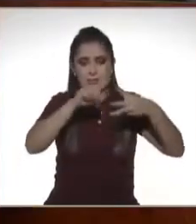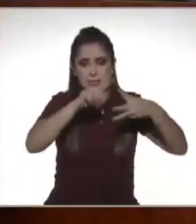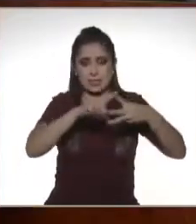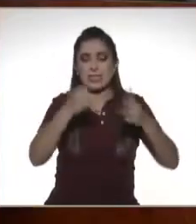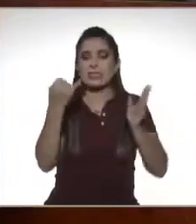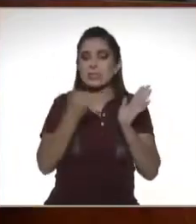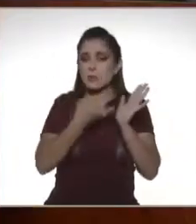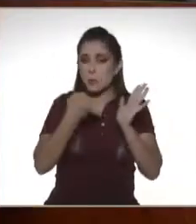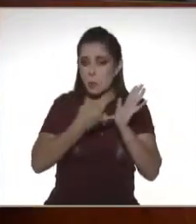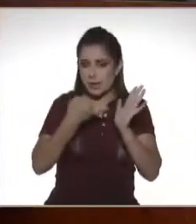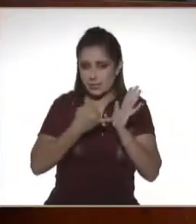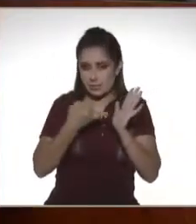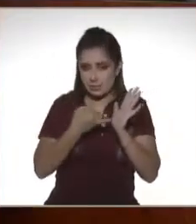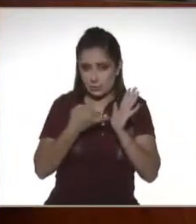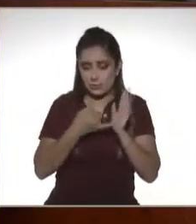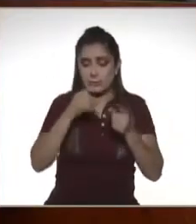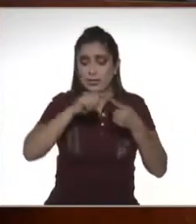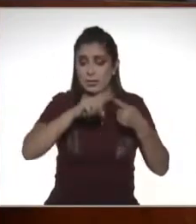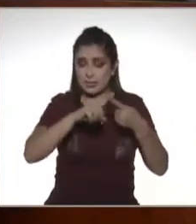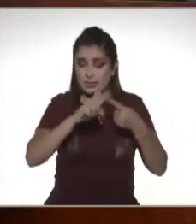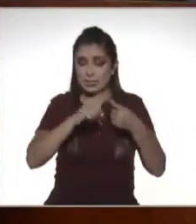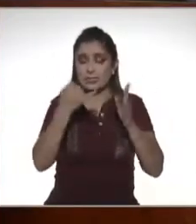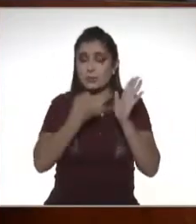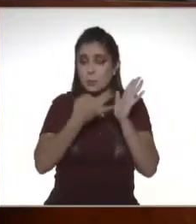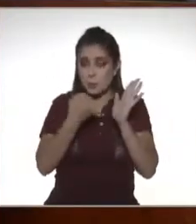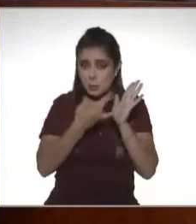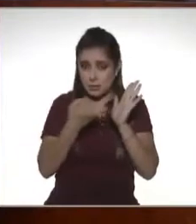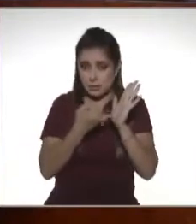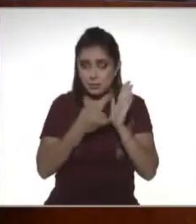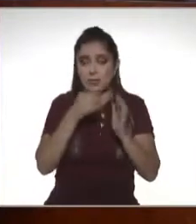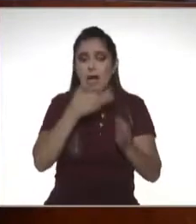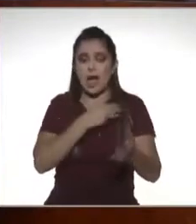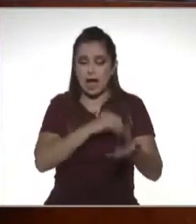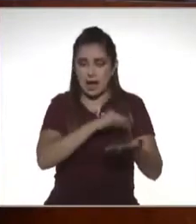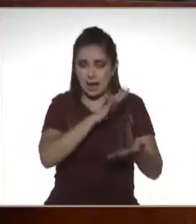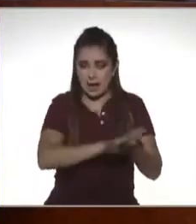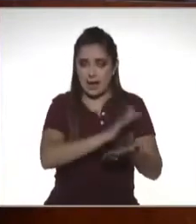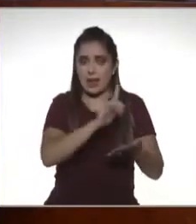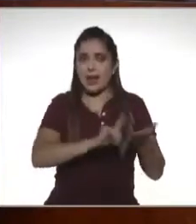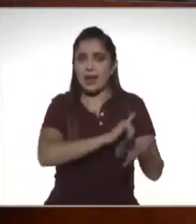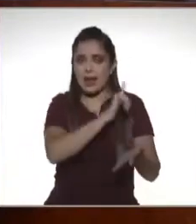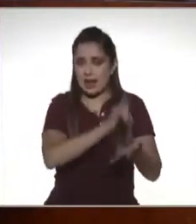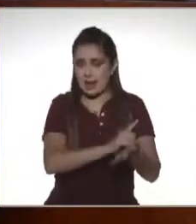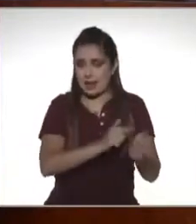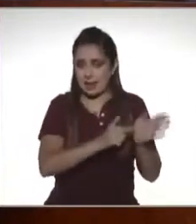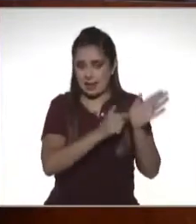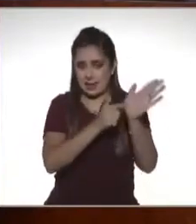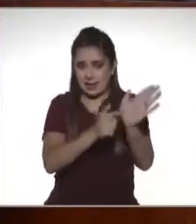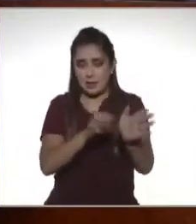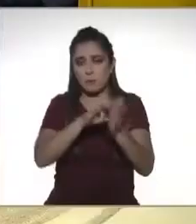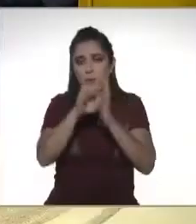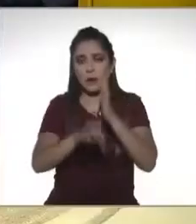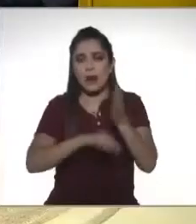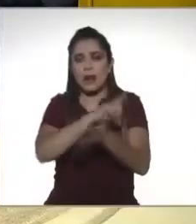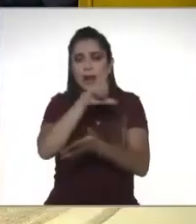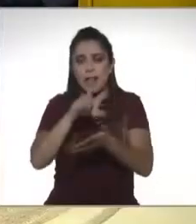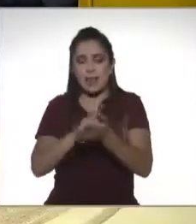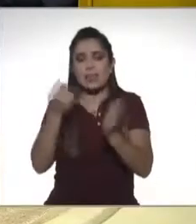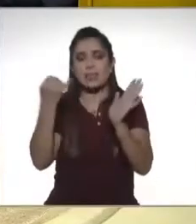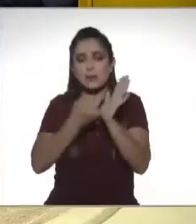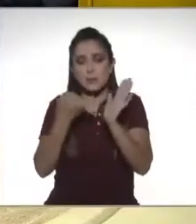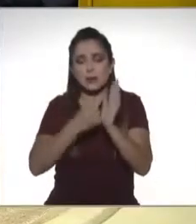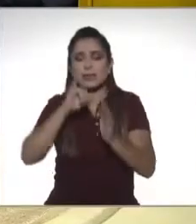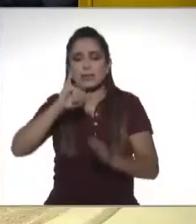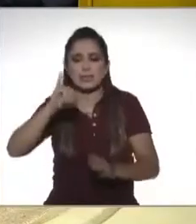los impuestos. Estos impuestos se establecen en leyes específicas como en el caso de la Ley del Impuesto